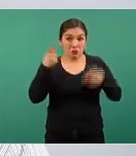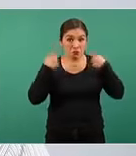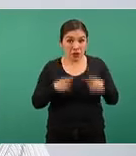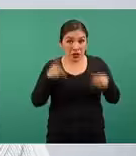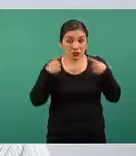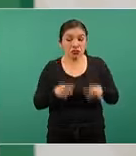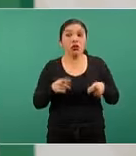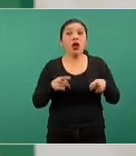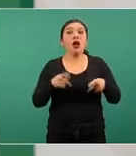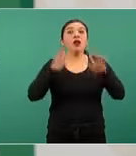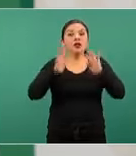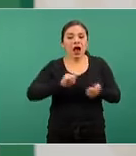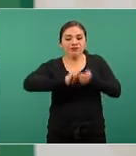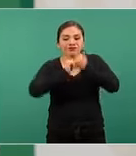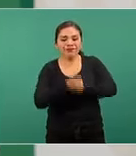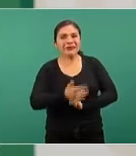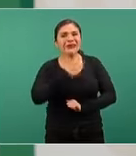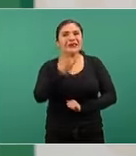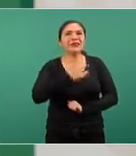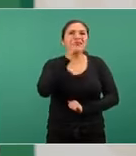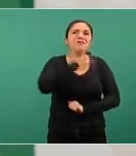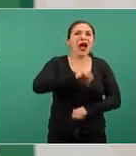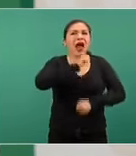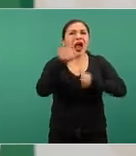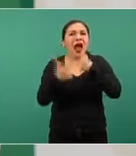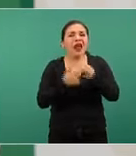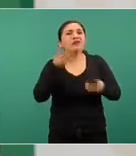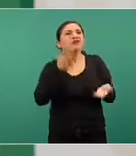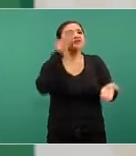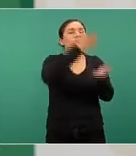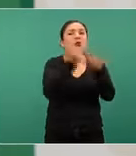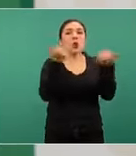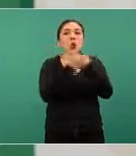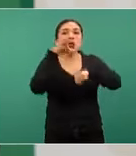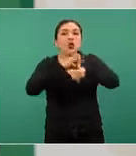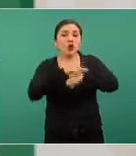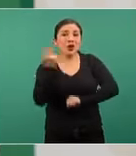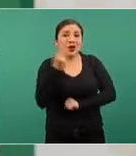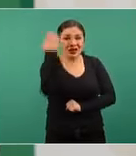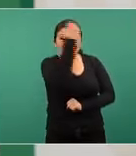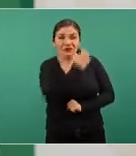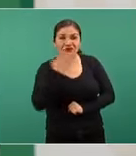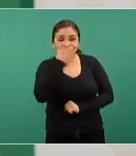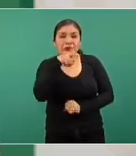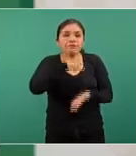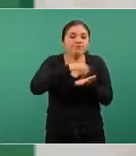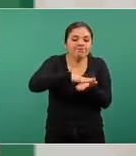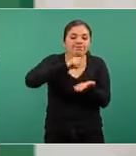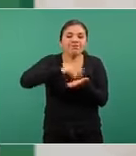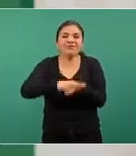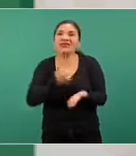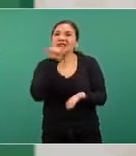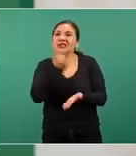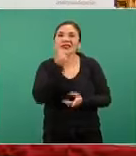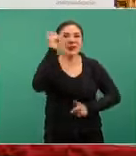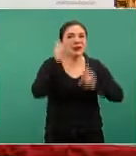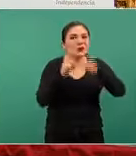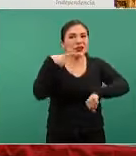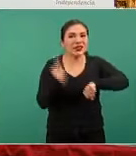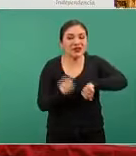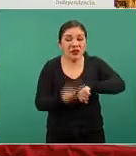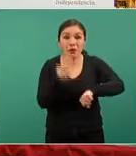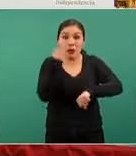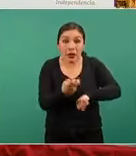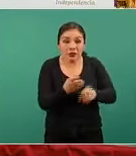que se desarrollan signos y síntomas y van a demandar consulta médica, empiezan a ser clasificadas como casos sospechosos, y entonces